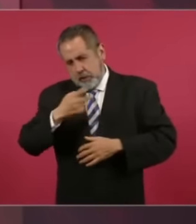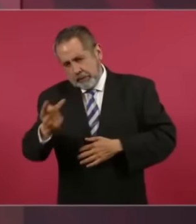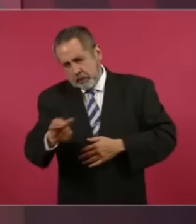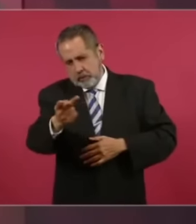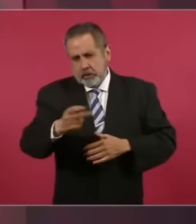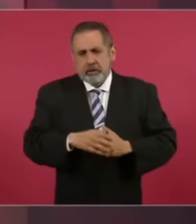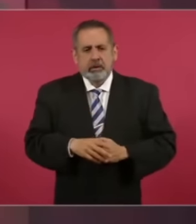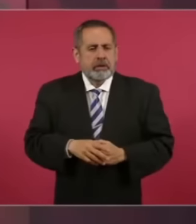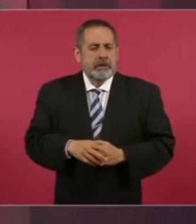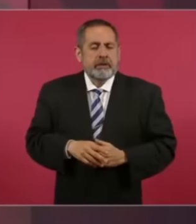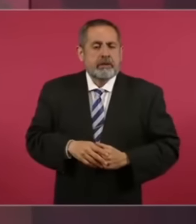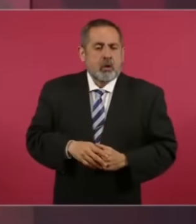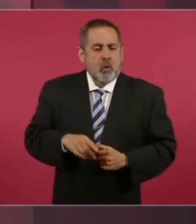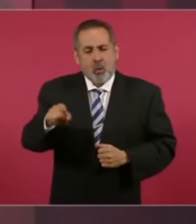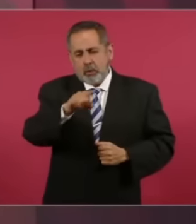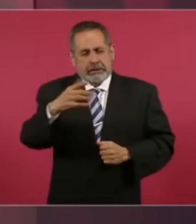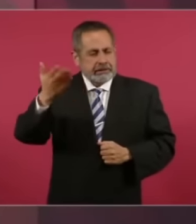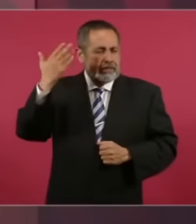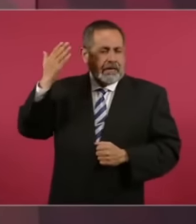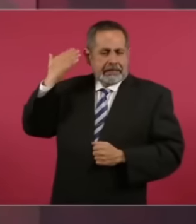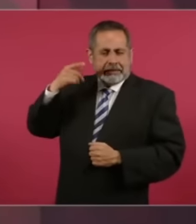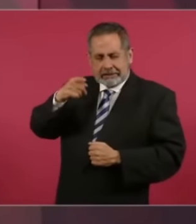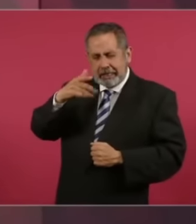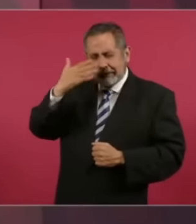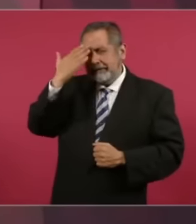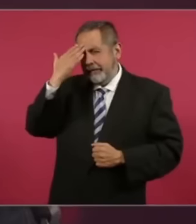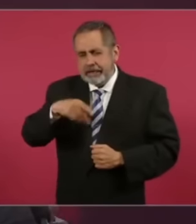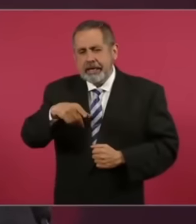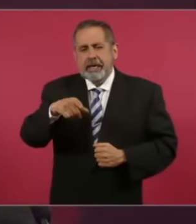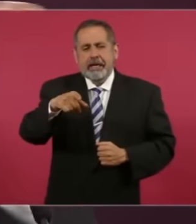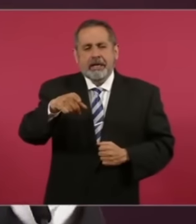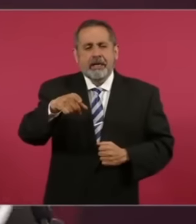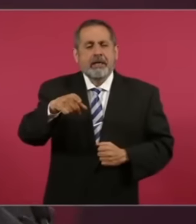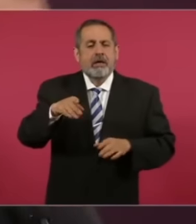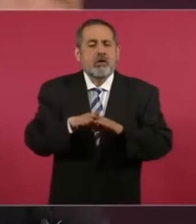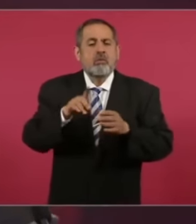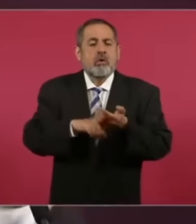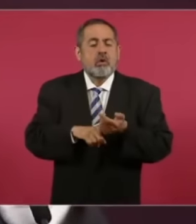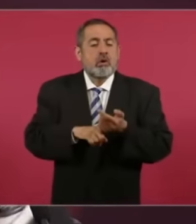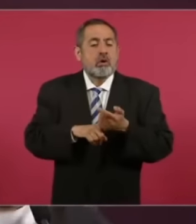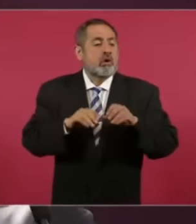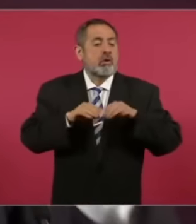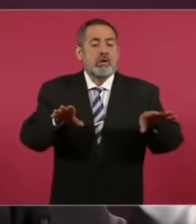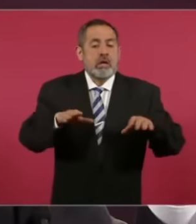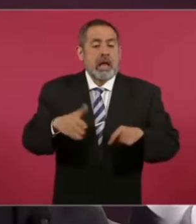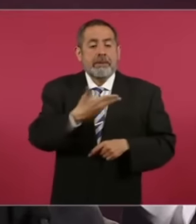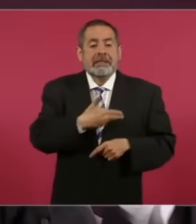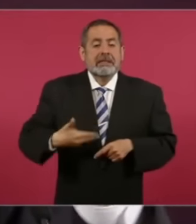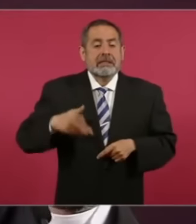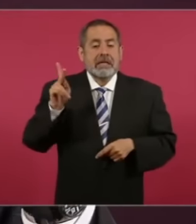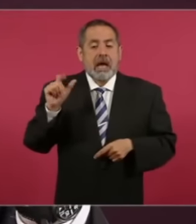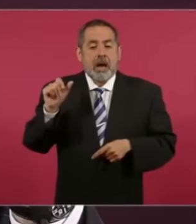Si conocieron del acuerdo que dio a conocer el presidente del PAN